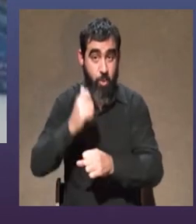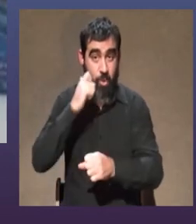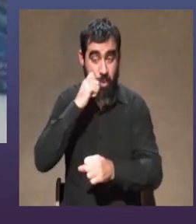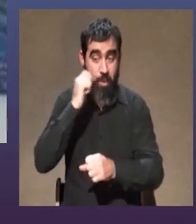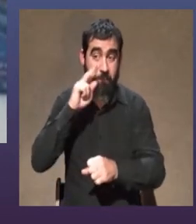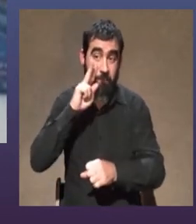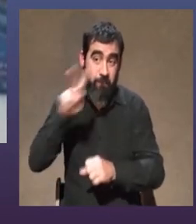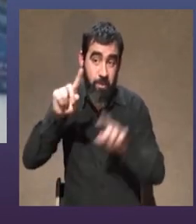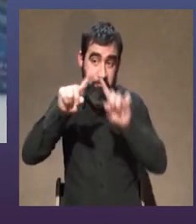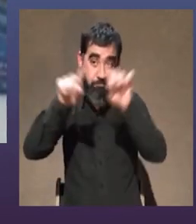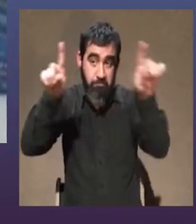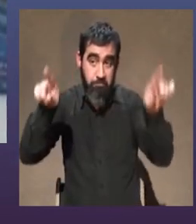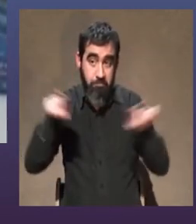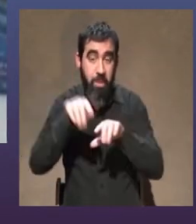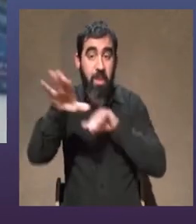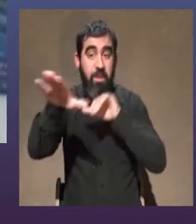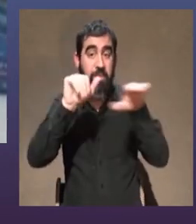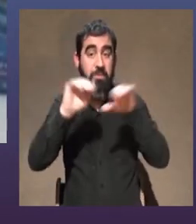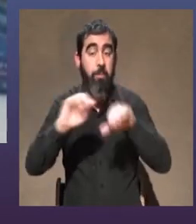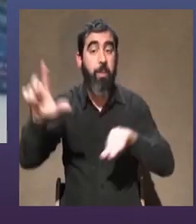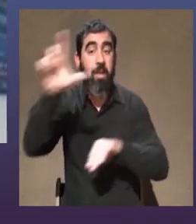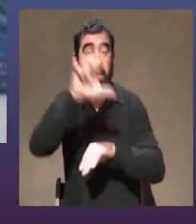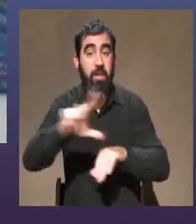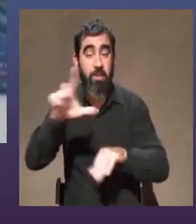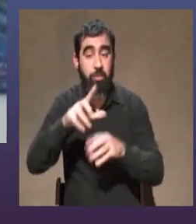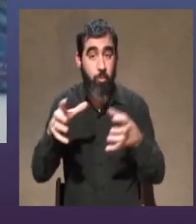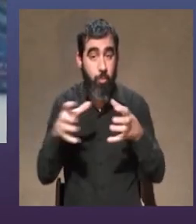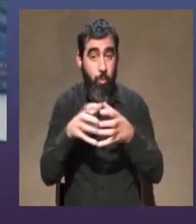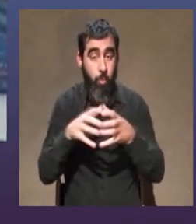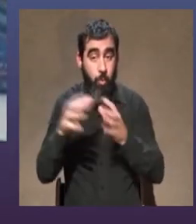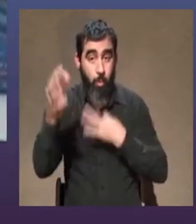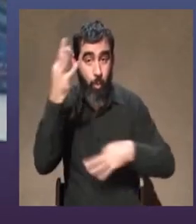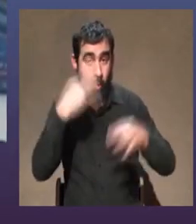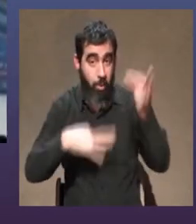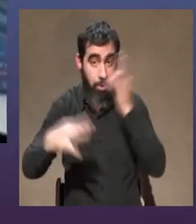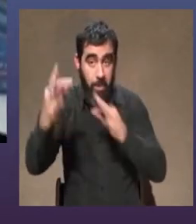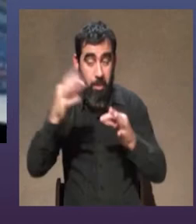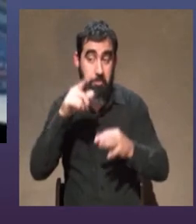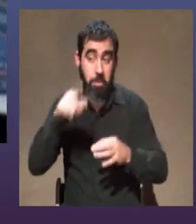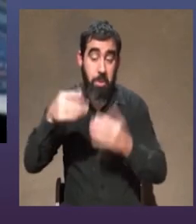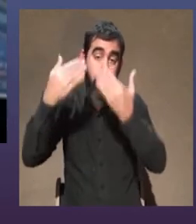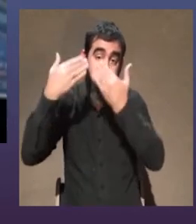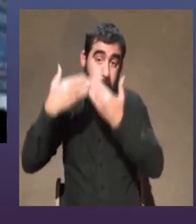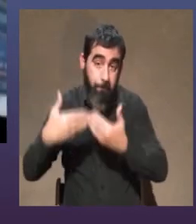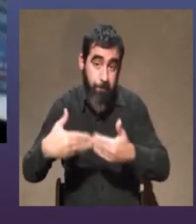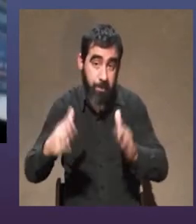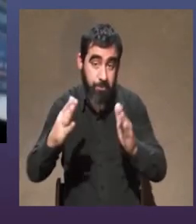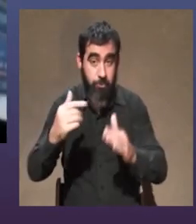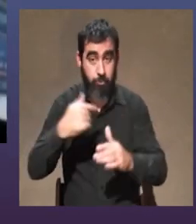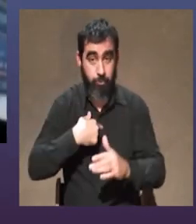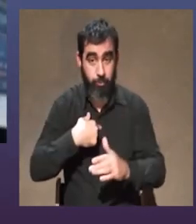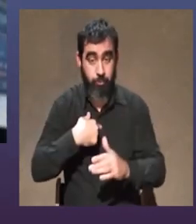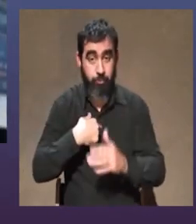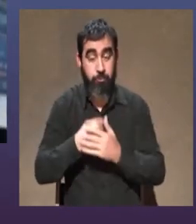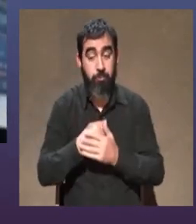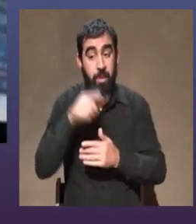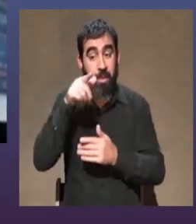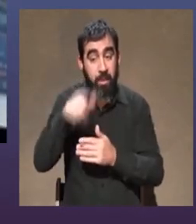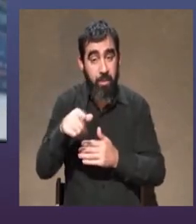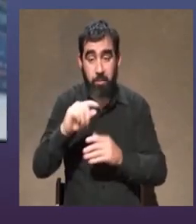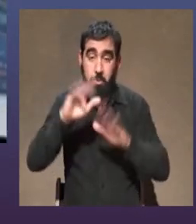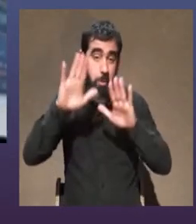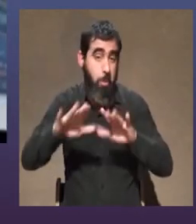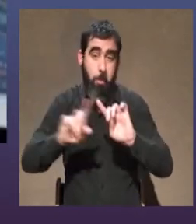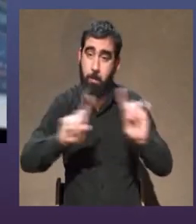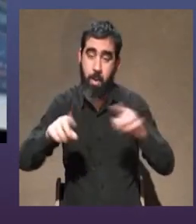pizarrón con una convocatoria en el Liceo para formar un grupo de teatro y como tantos allí arranqué. Y bueno, allí no paré